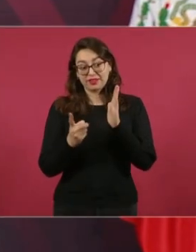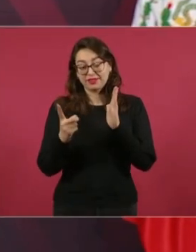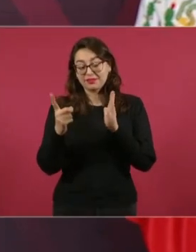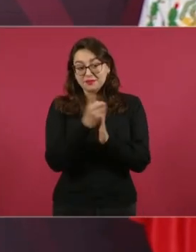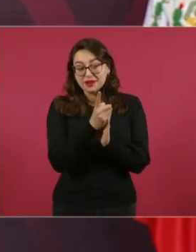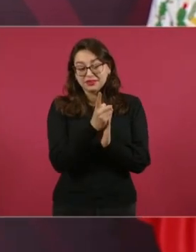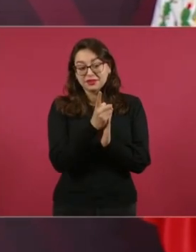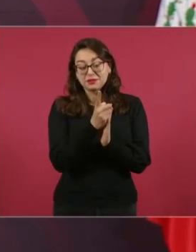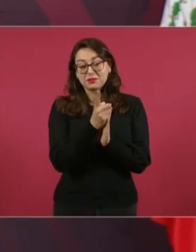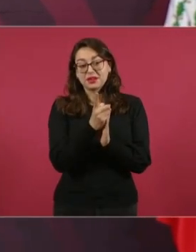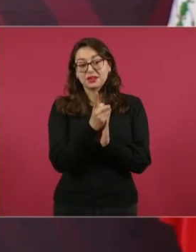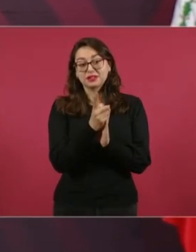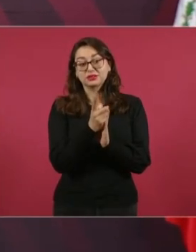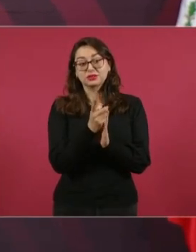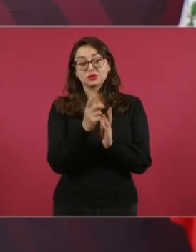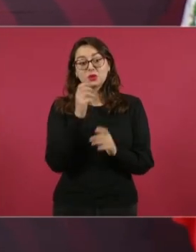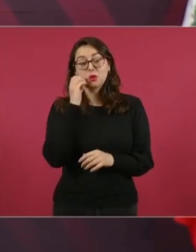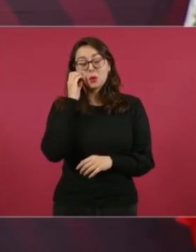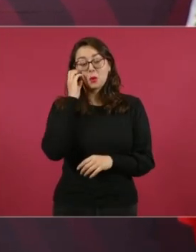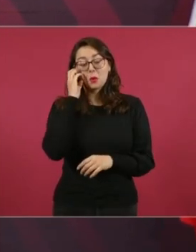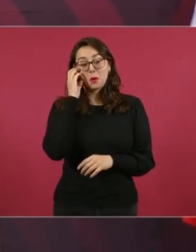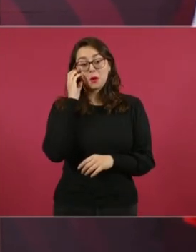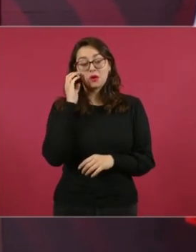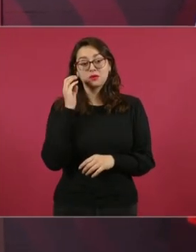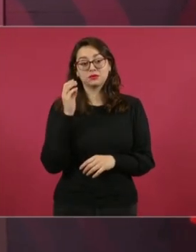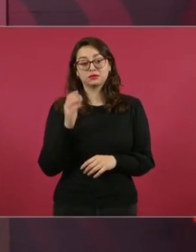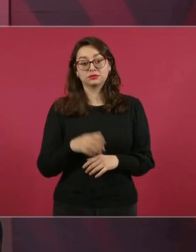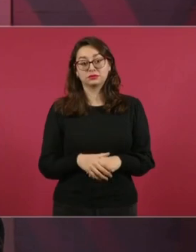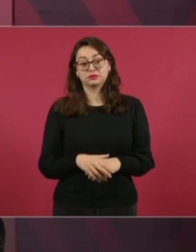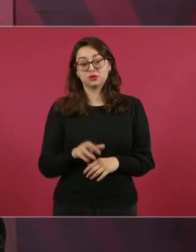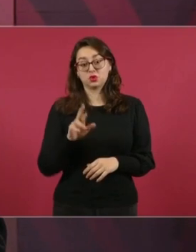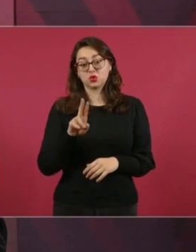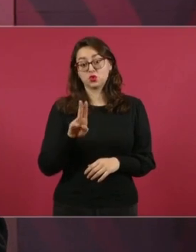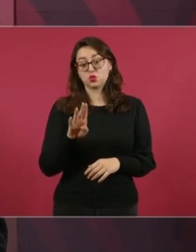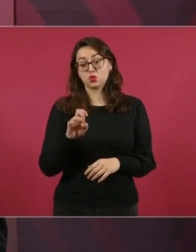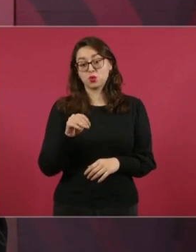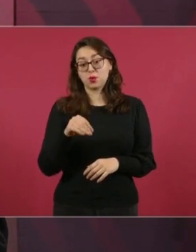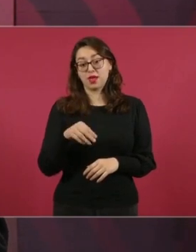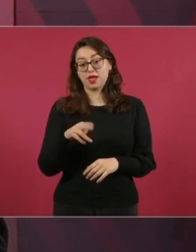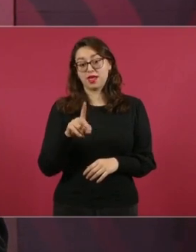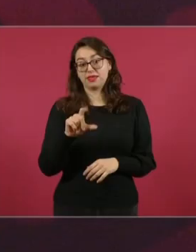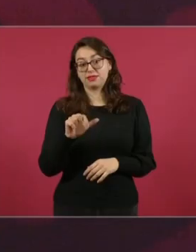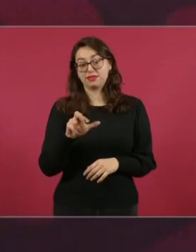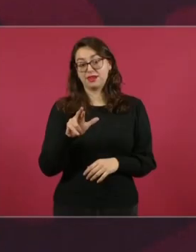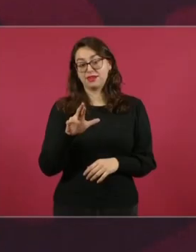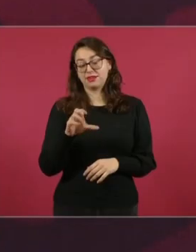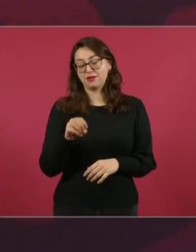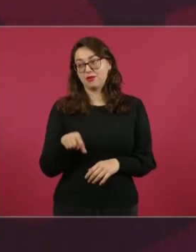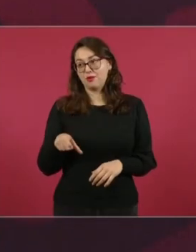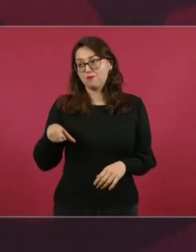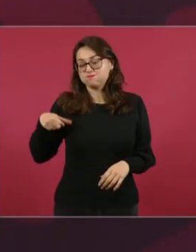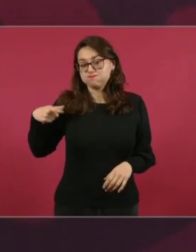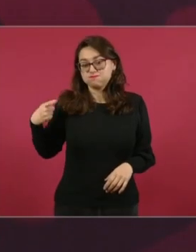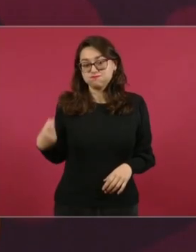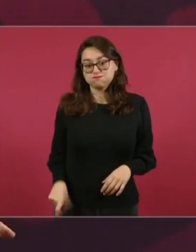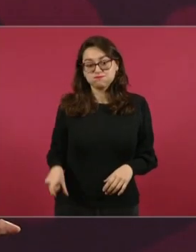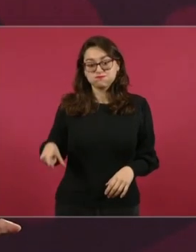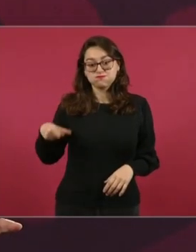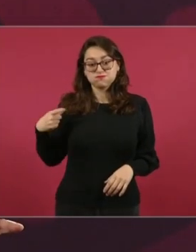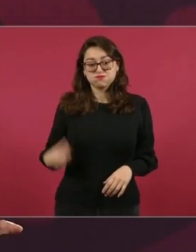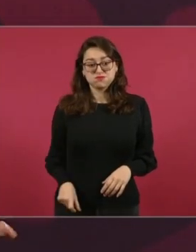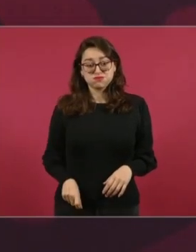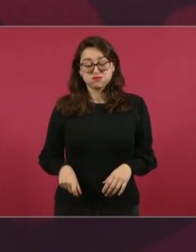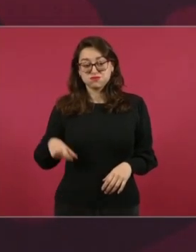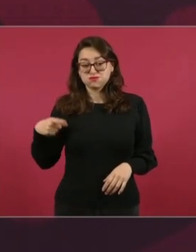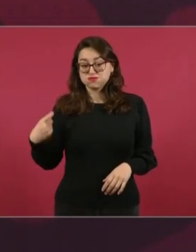Rubén Dadío, nada